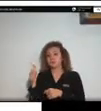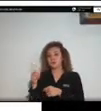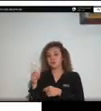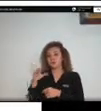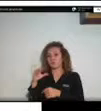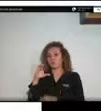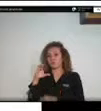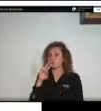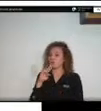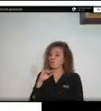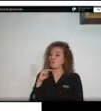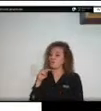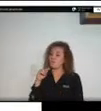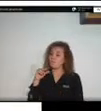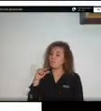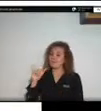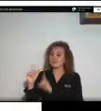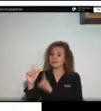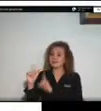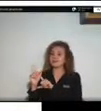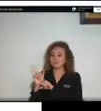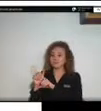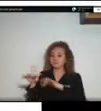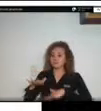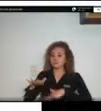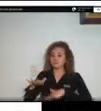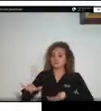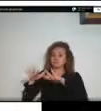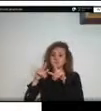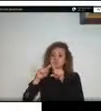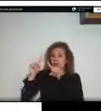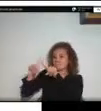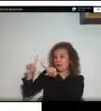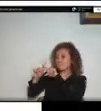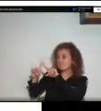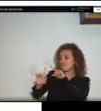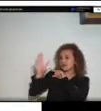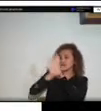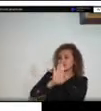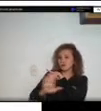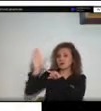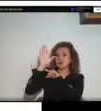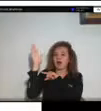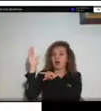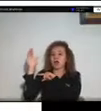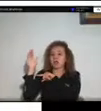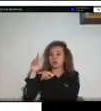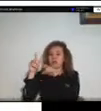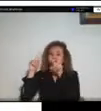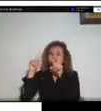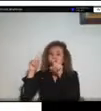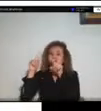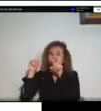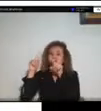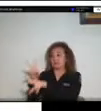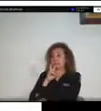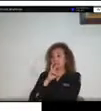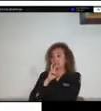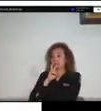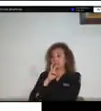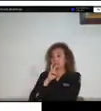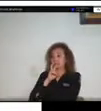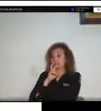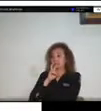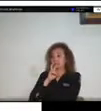Catatumbo departamentos como Arauca que son tan complejos en cuanto a temas de orden público no son comparables en cuanto al entorno